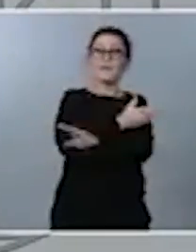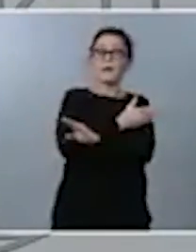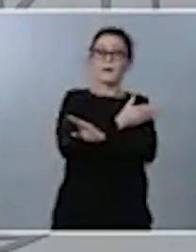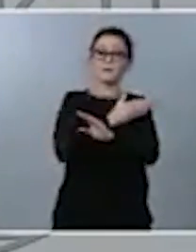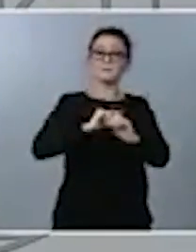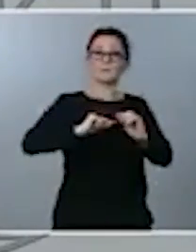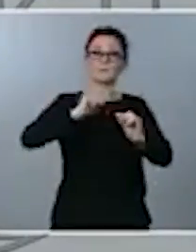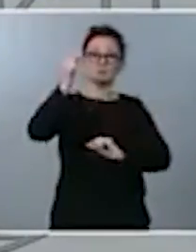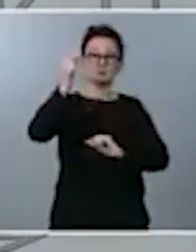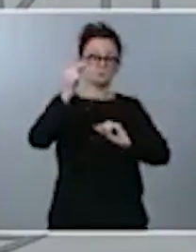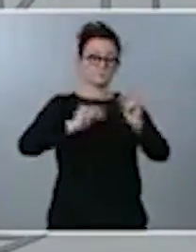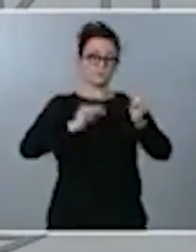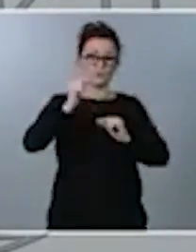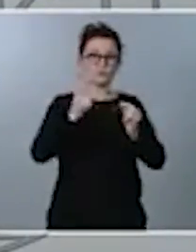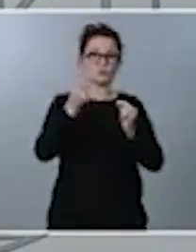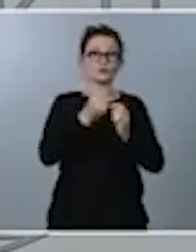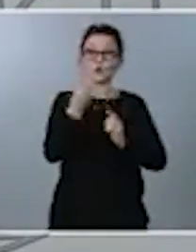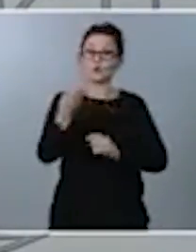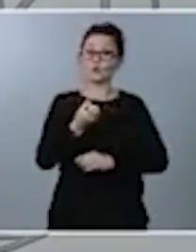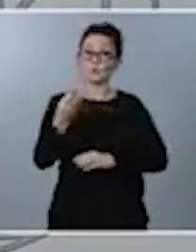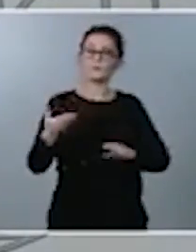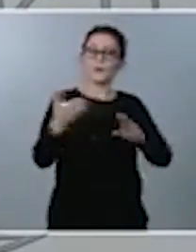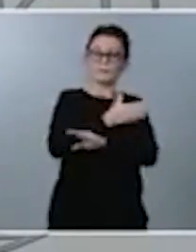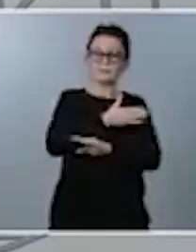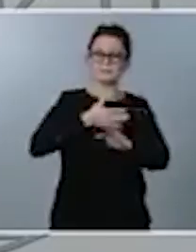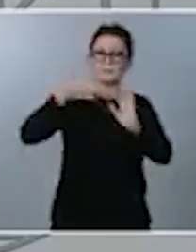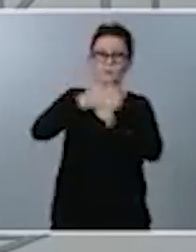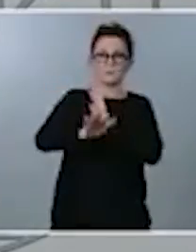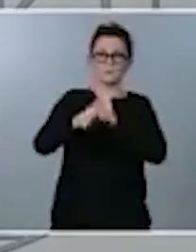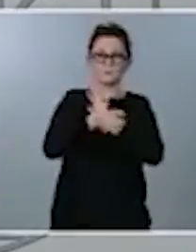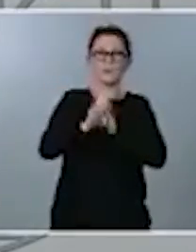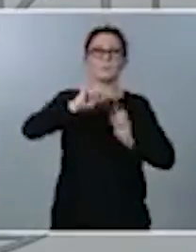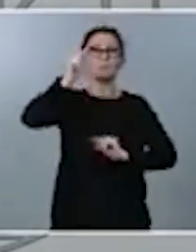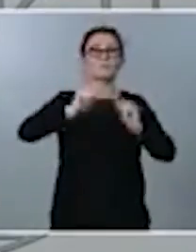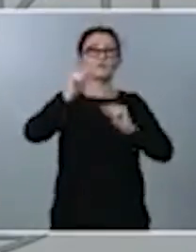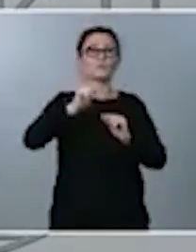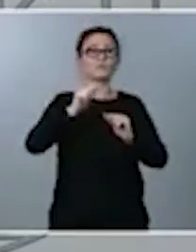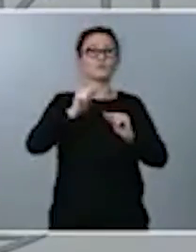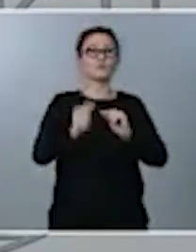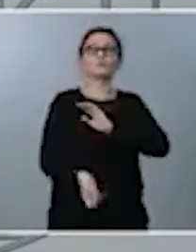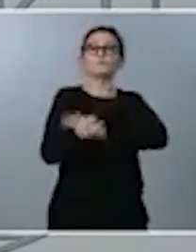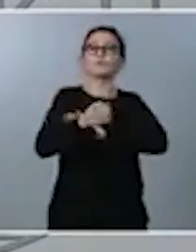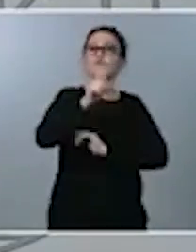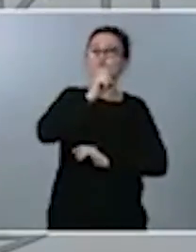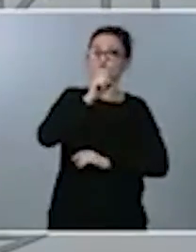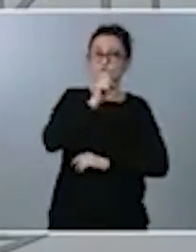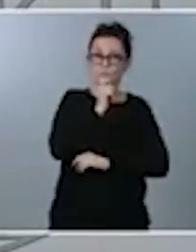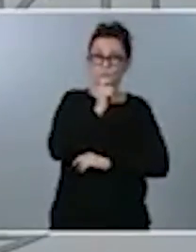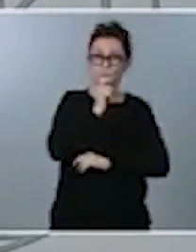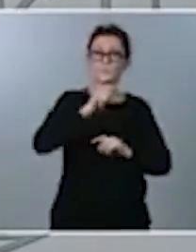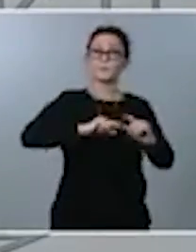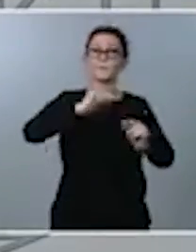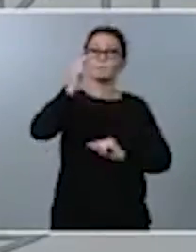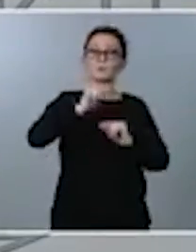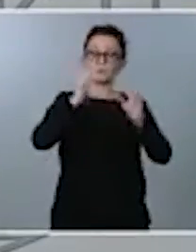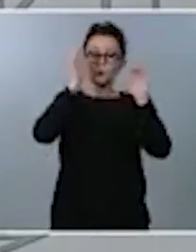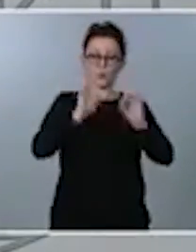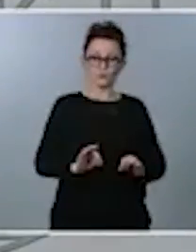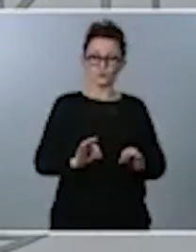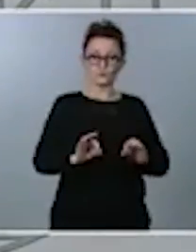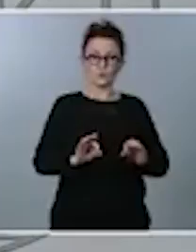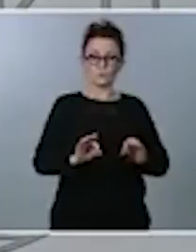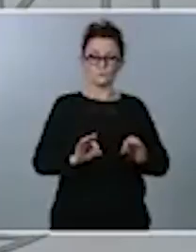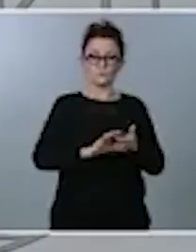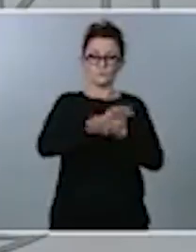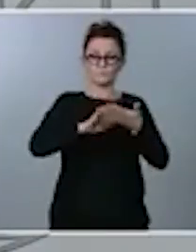contexto donde nacen estos presupuestos. Yo diría que nacen en el momento en el que el mundo está